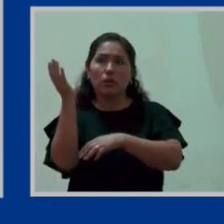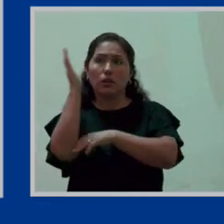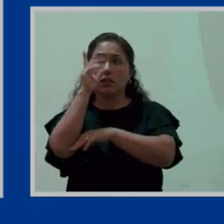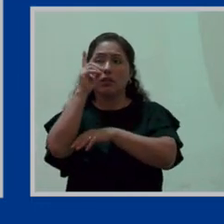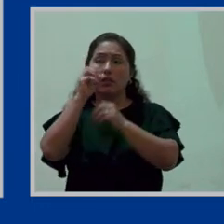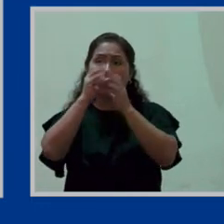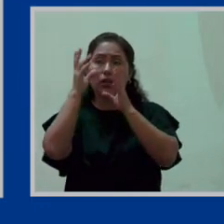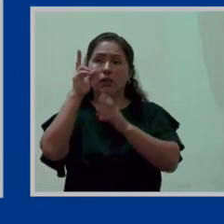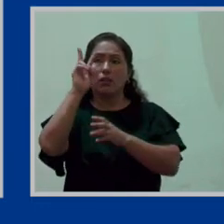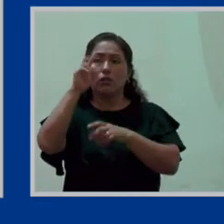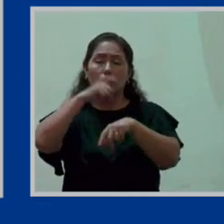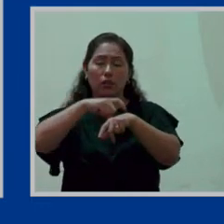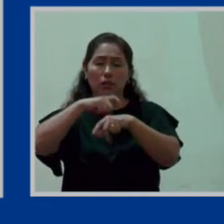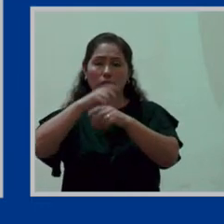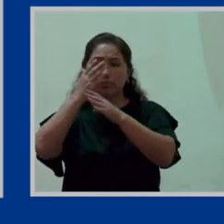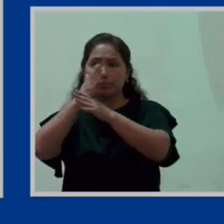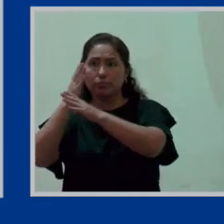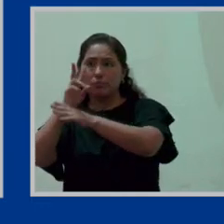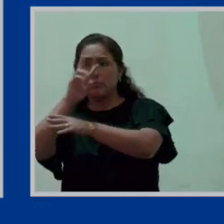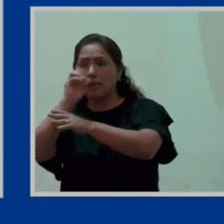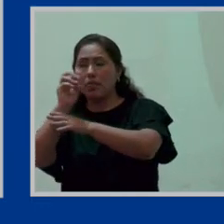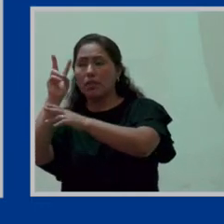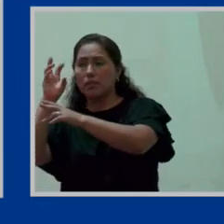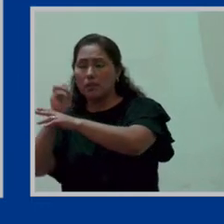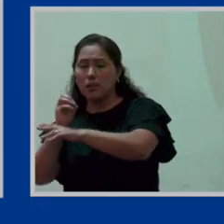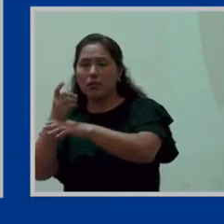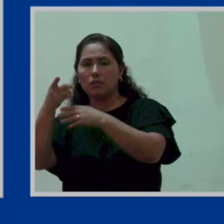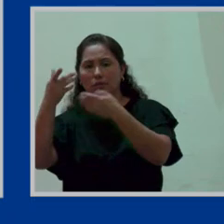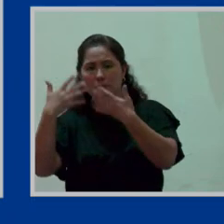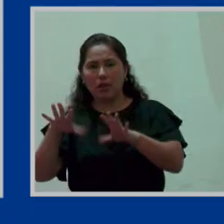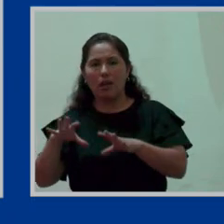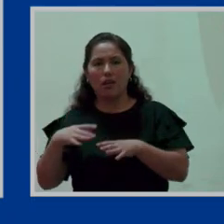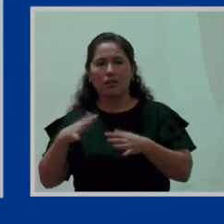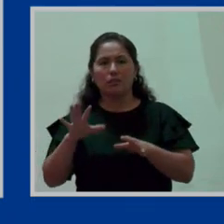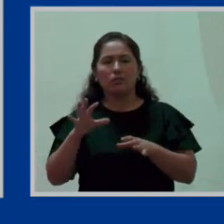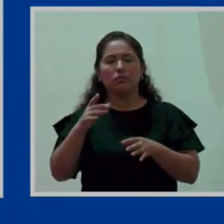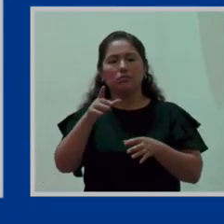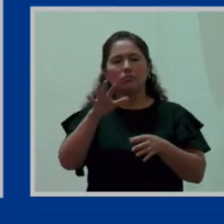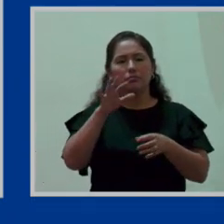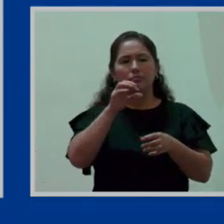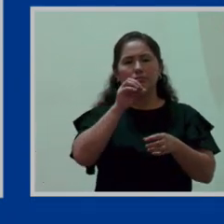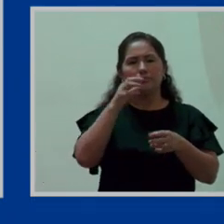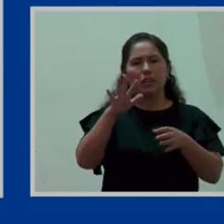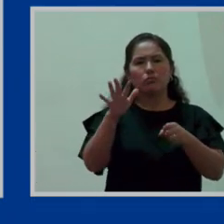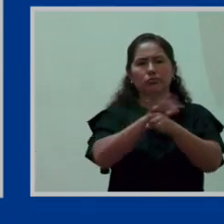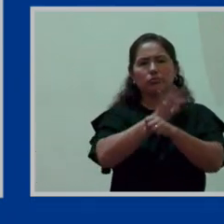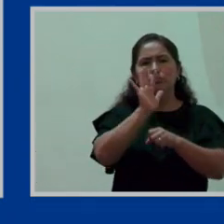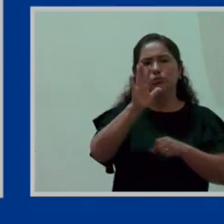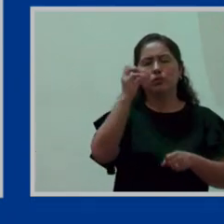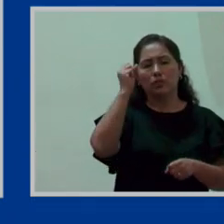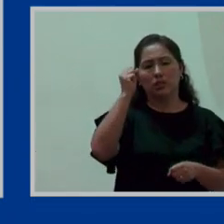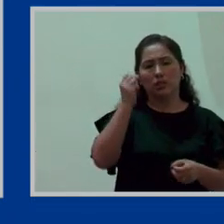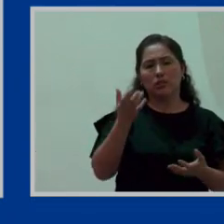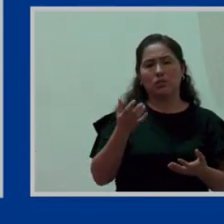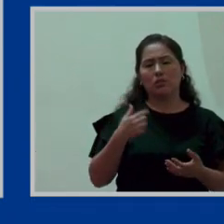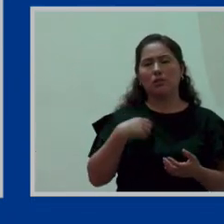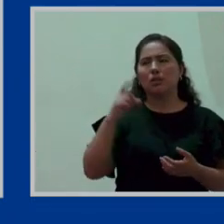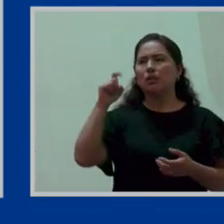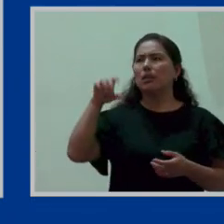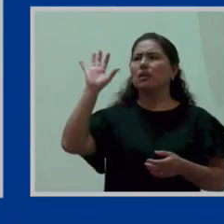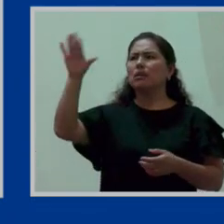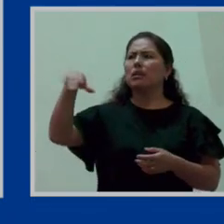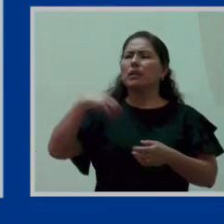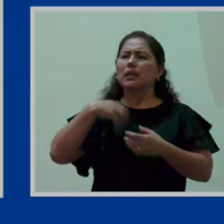minutos entonces ya está usted ya ejerció ese derecho no es que usted o sea interponga una queja para